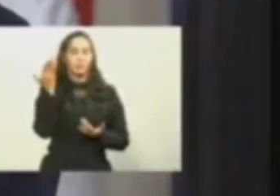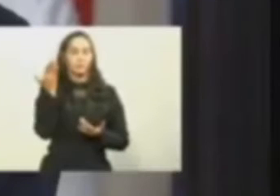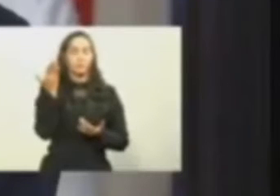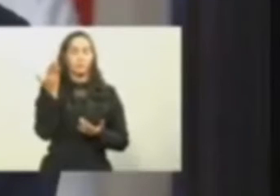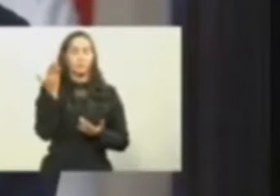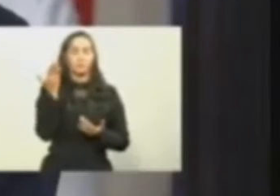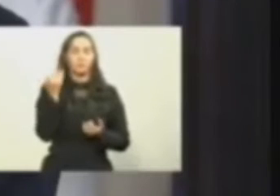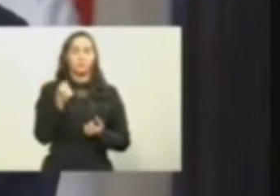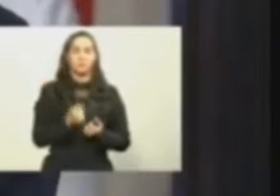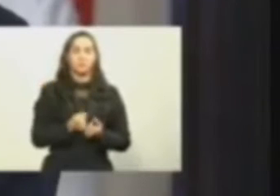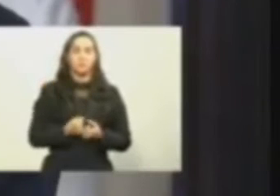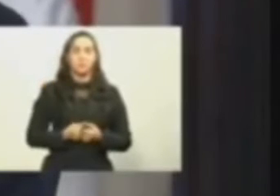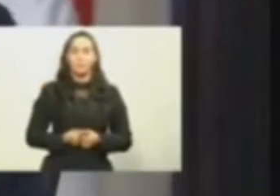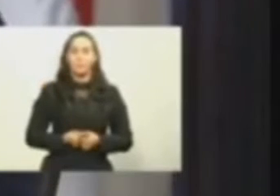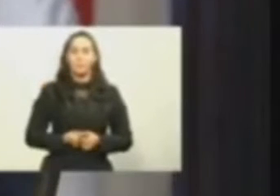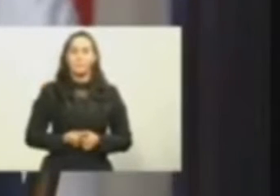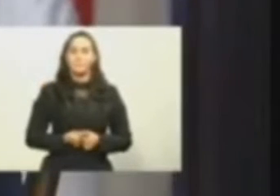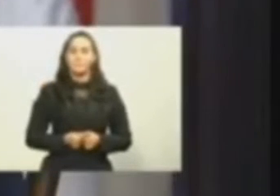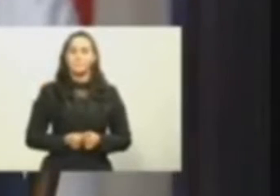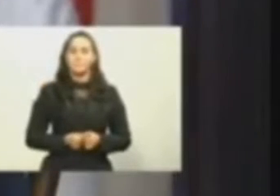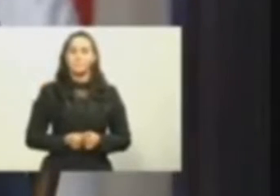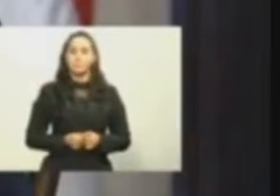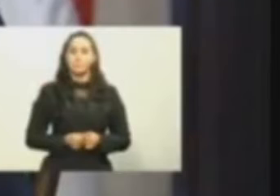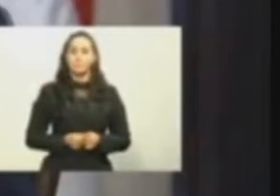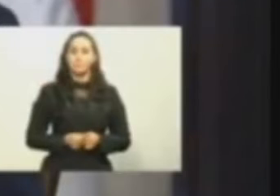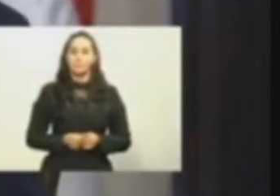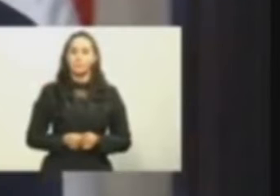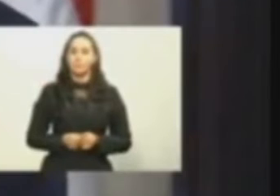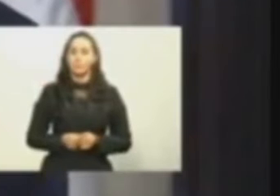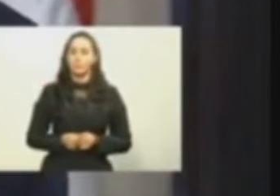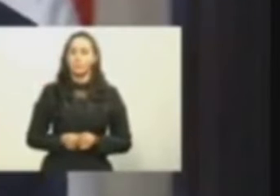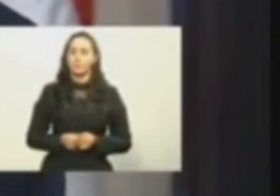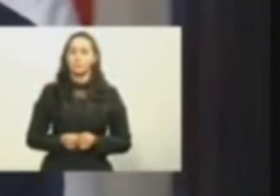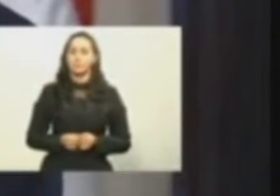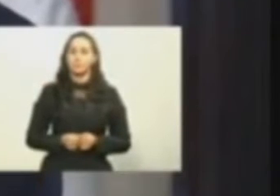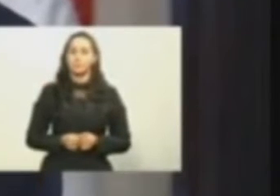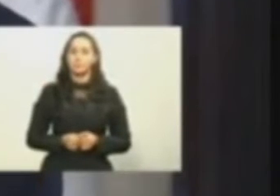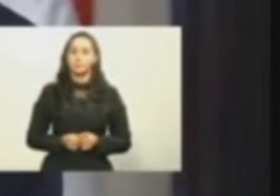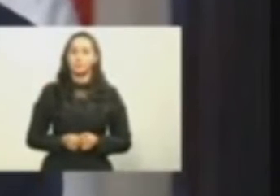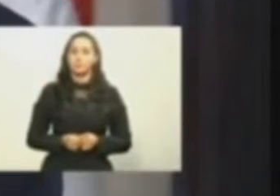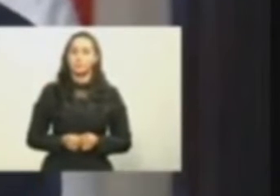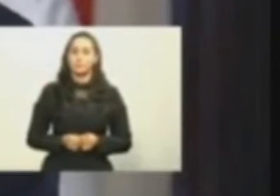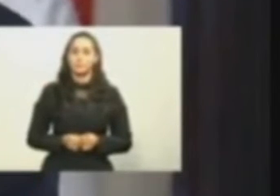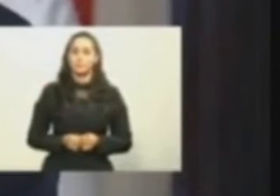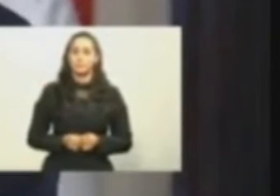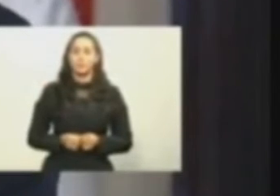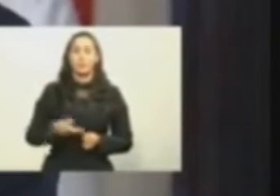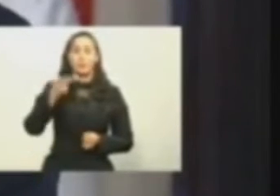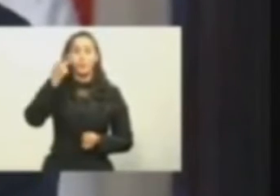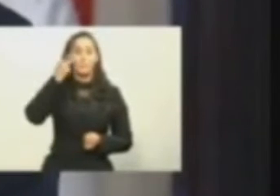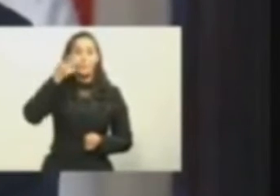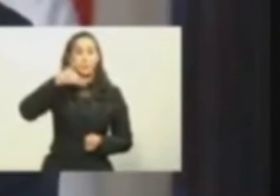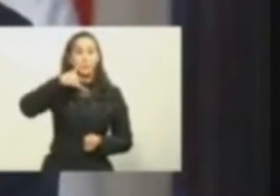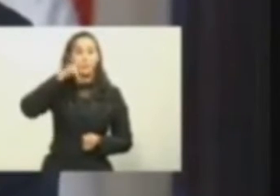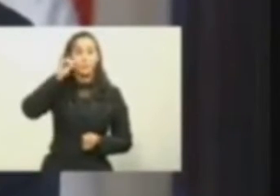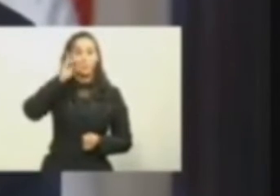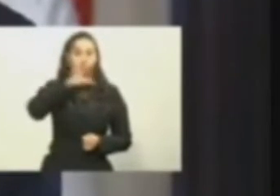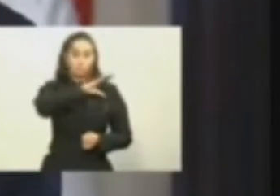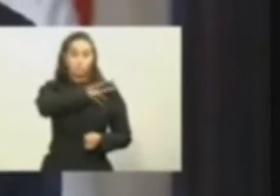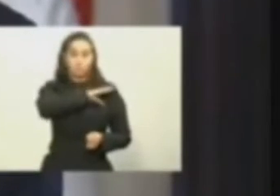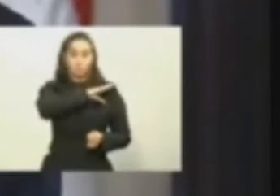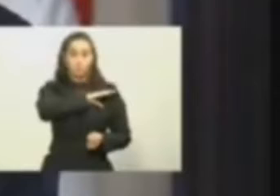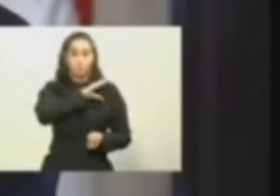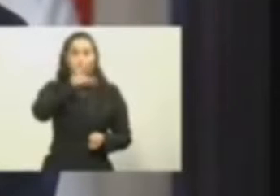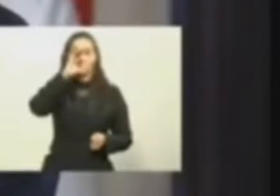En tono enérgico y con varios golpes en la mesa, el presidente Luis Abinader dijo que en su gobierno no va a permitir que